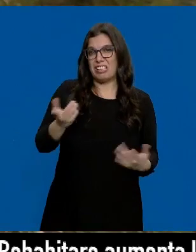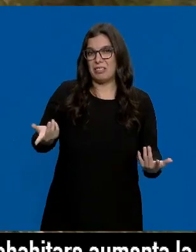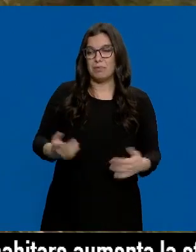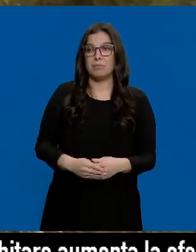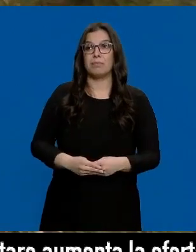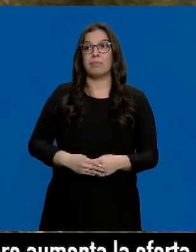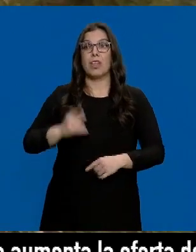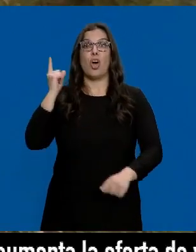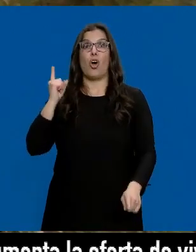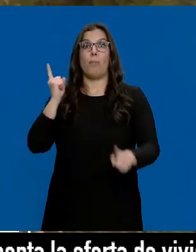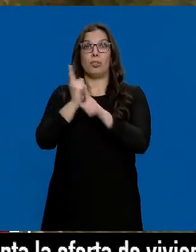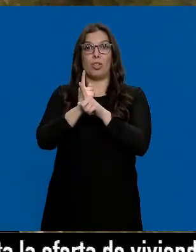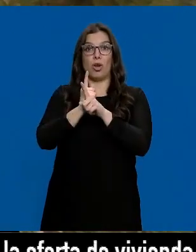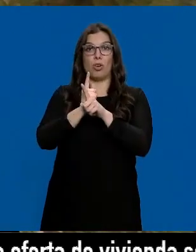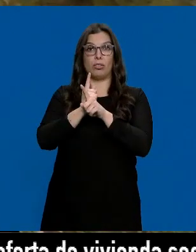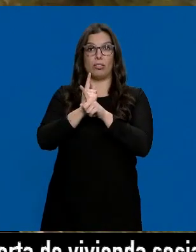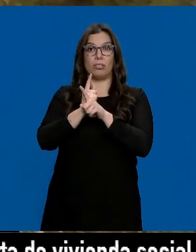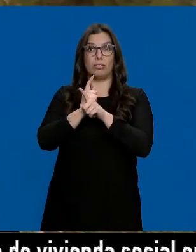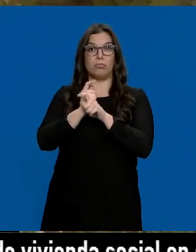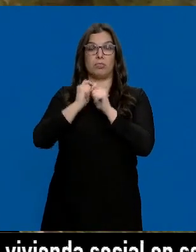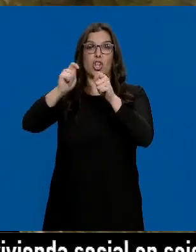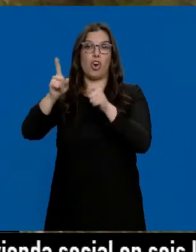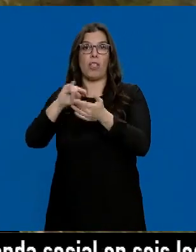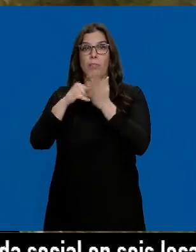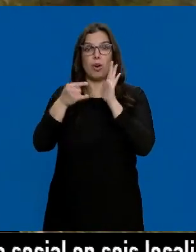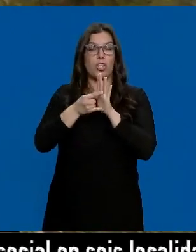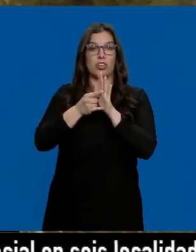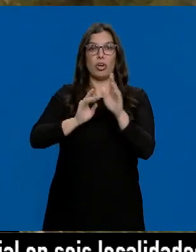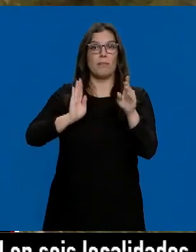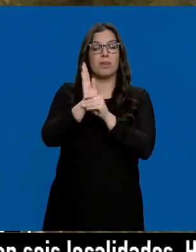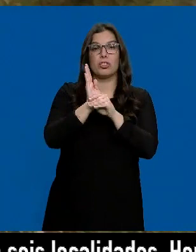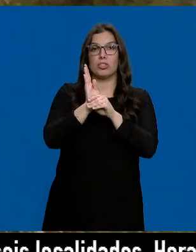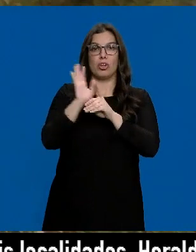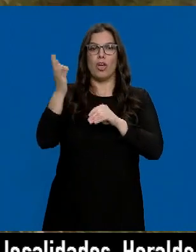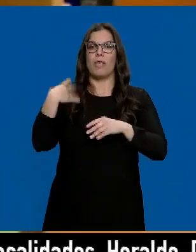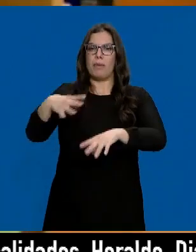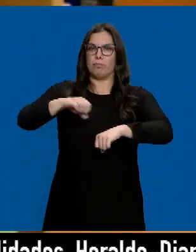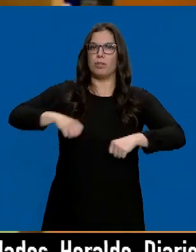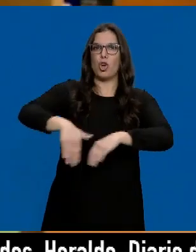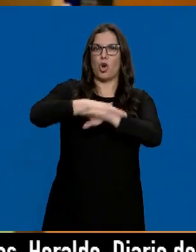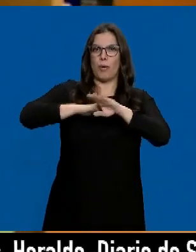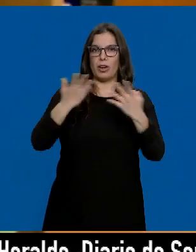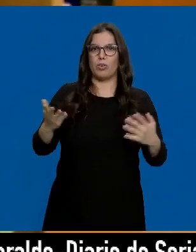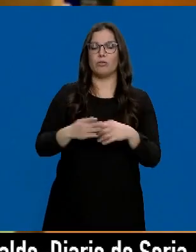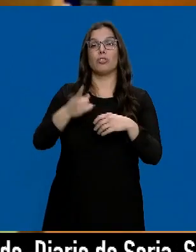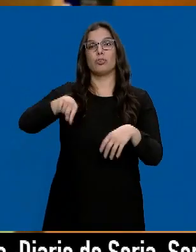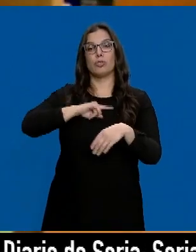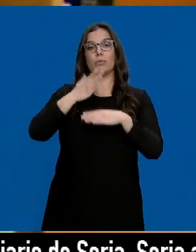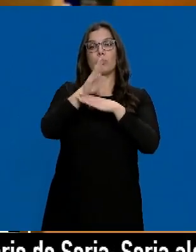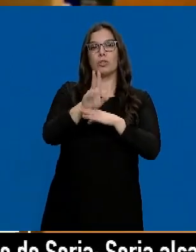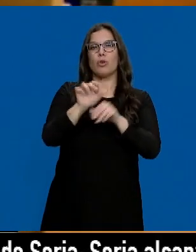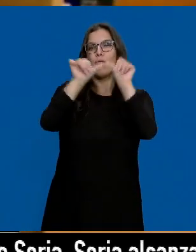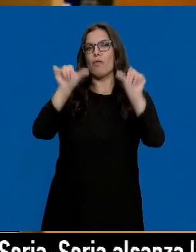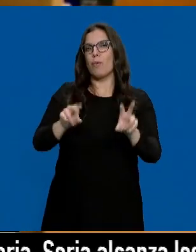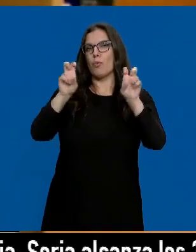Estar en la oposición no te da nada. No te da proyectos, no te da infraestructuras, no te da inversiones. Hay que estar en el gobierno. Proponemos una forma nueva de hacer